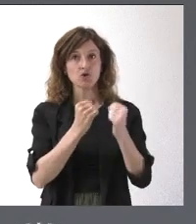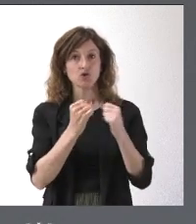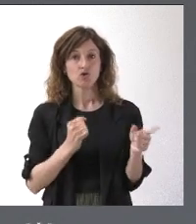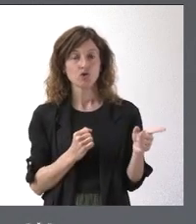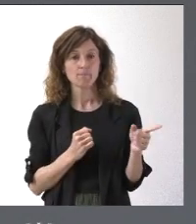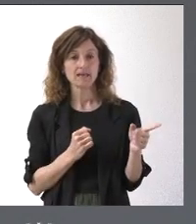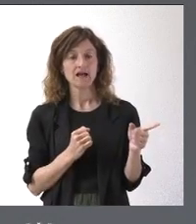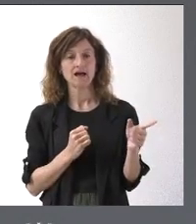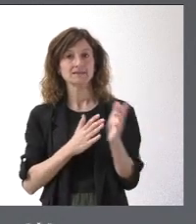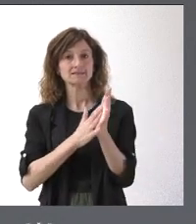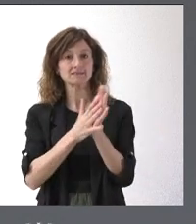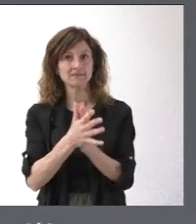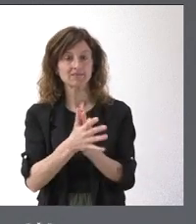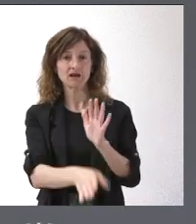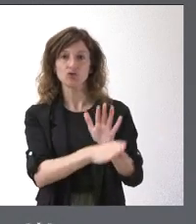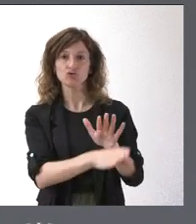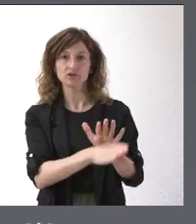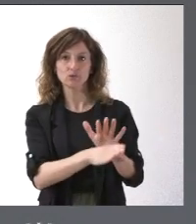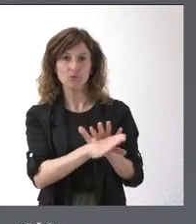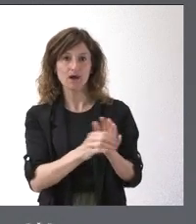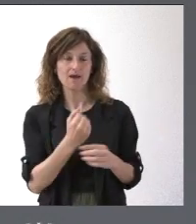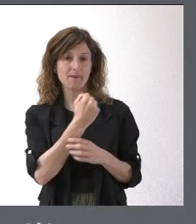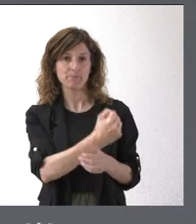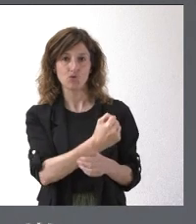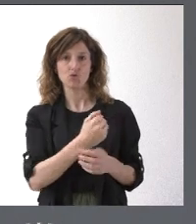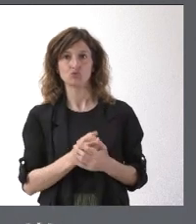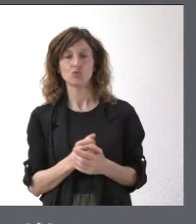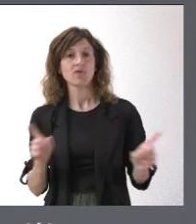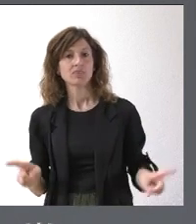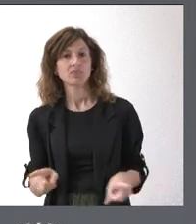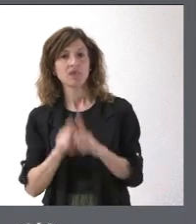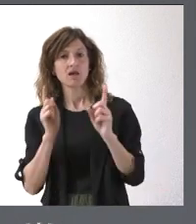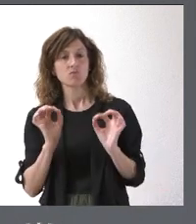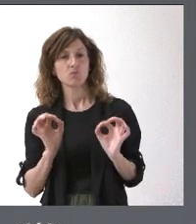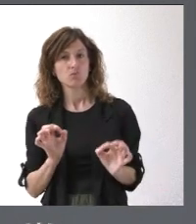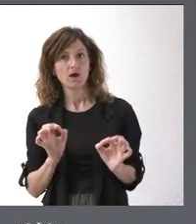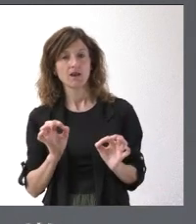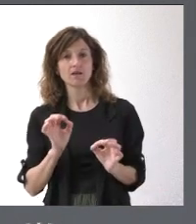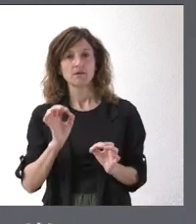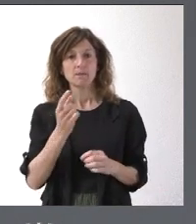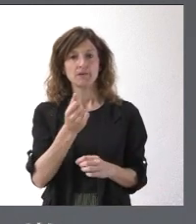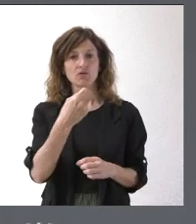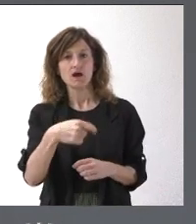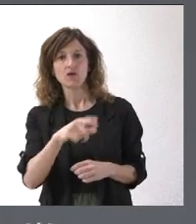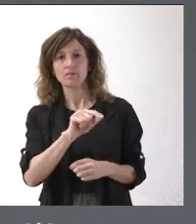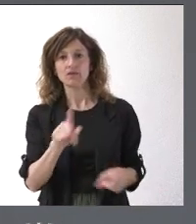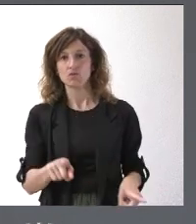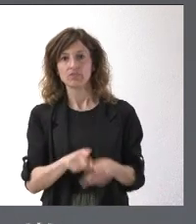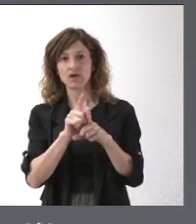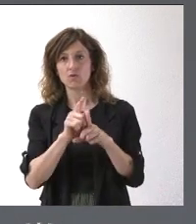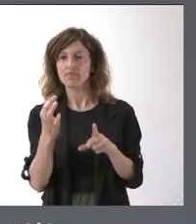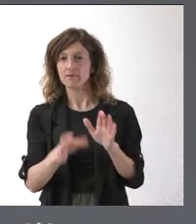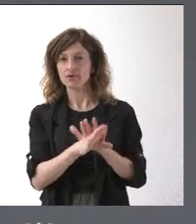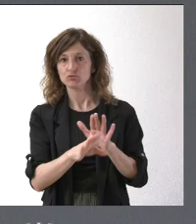compromete es seguir prestando esos apoyos independientemente del coste de los mismos. Como les decía, por ejemplo,